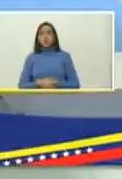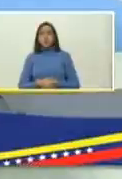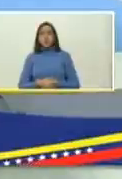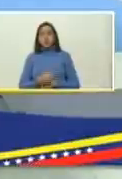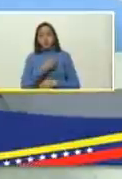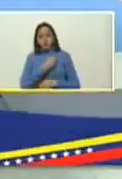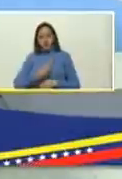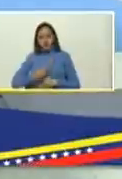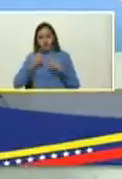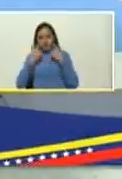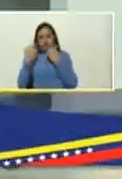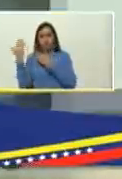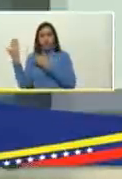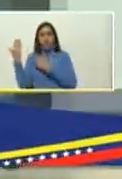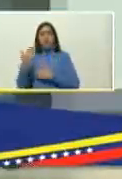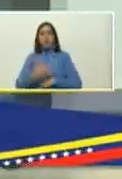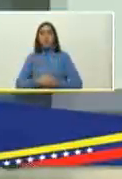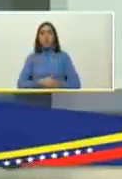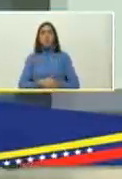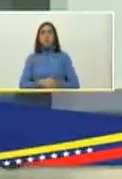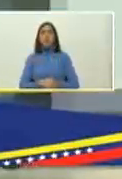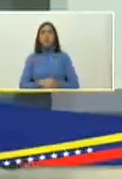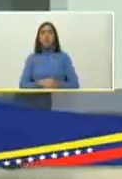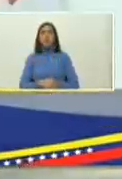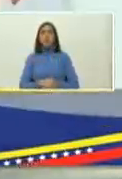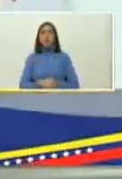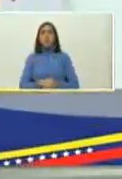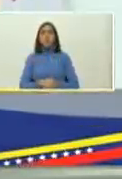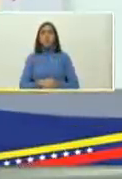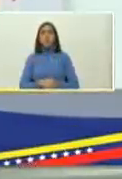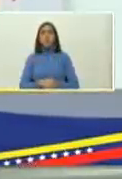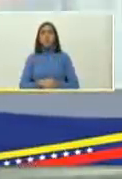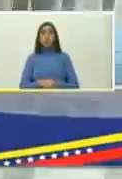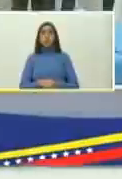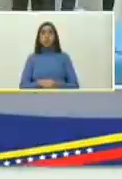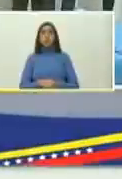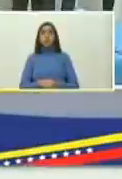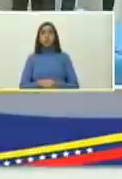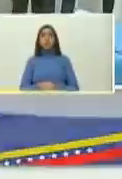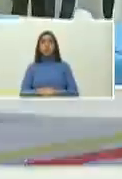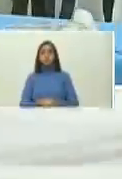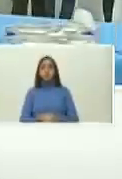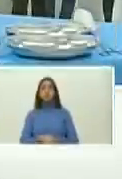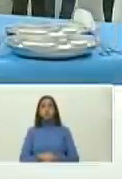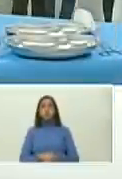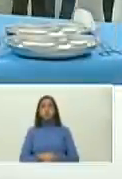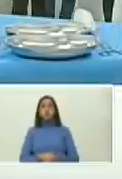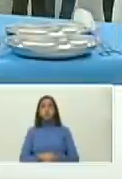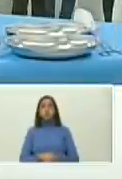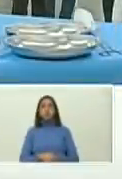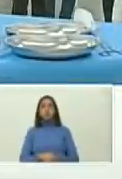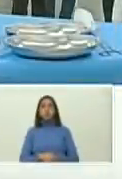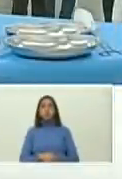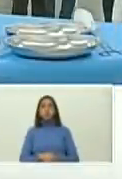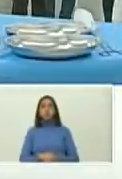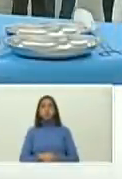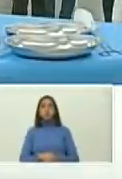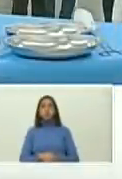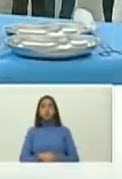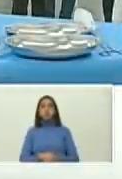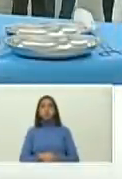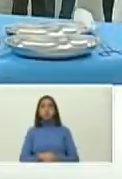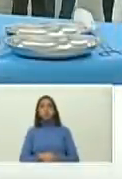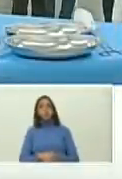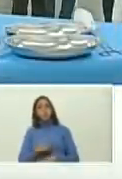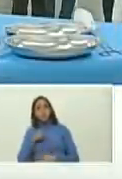presidente adelante presidente de verdad no